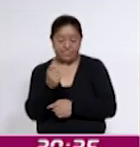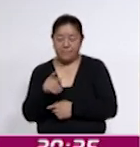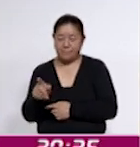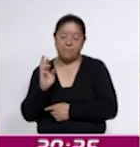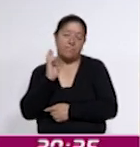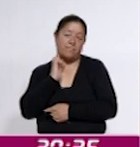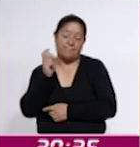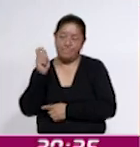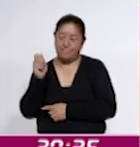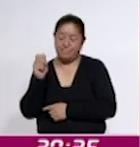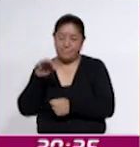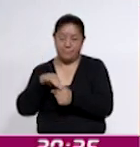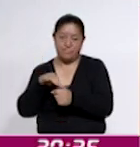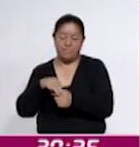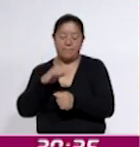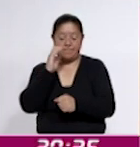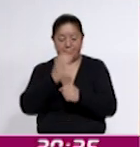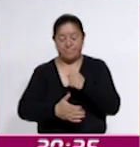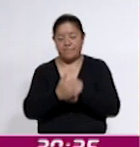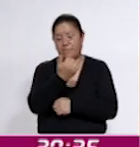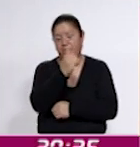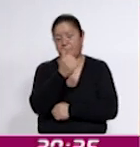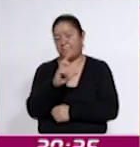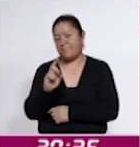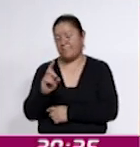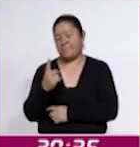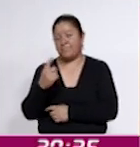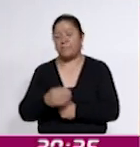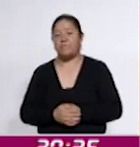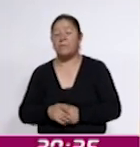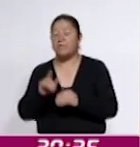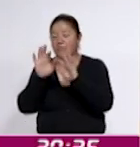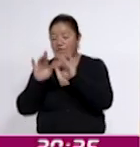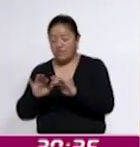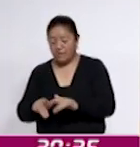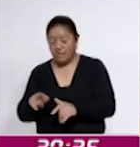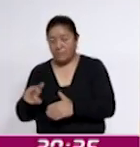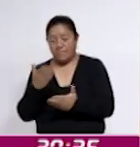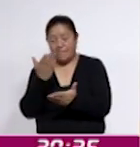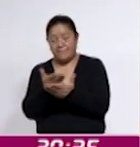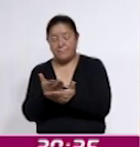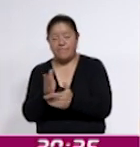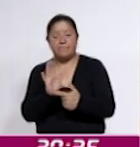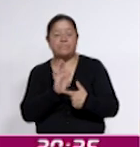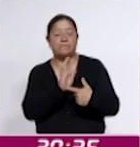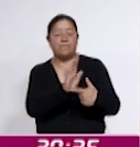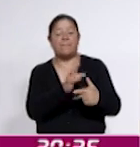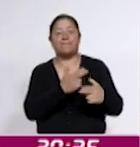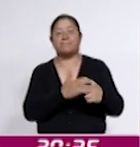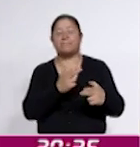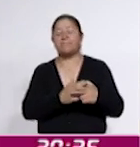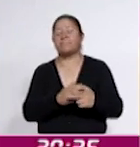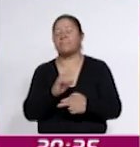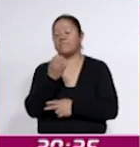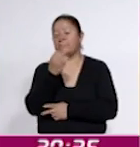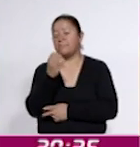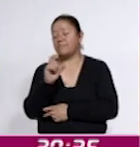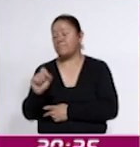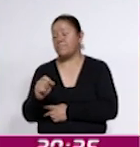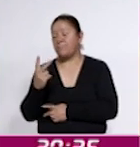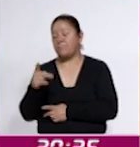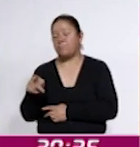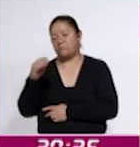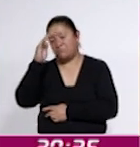el voto popular concluyó el 31 de agosto y el escrito de demanda fue presentado hasta el 22 de octubre, por lo que se